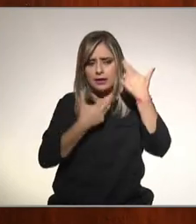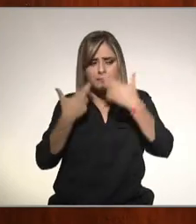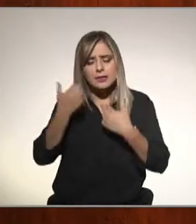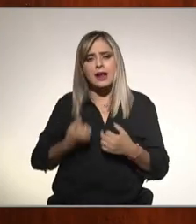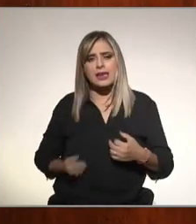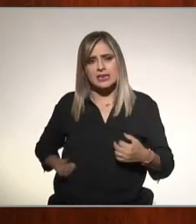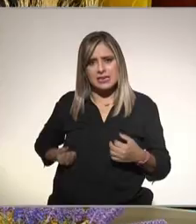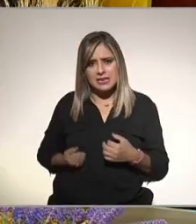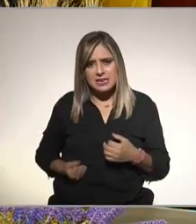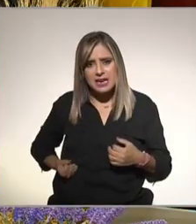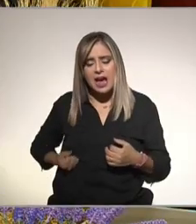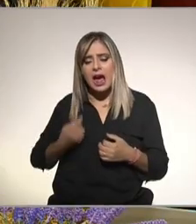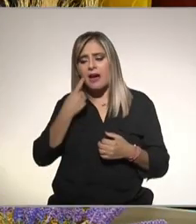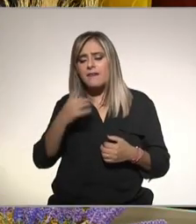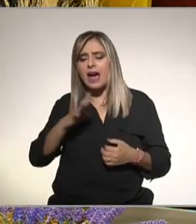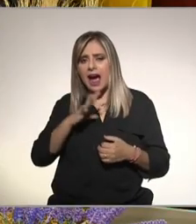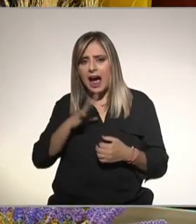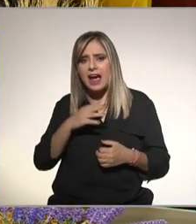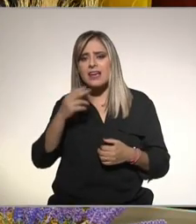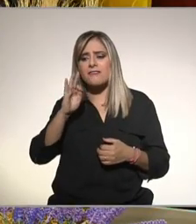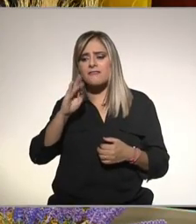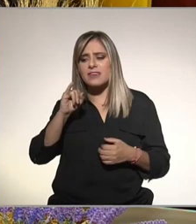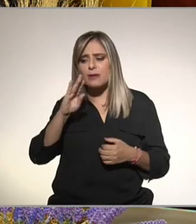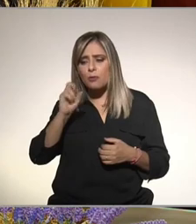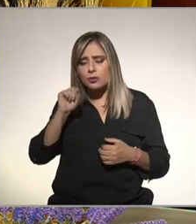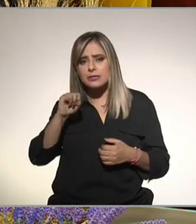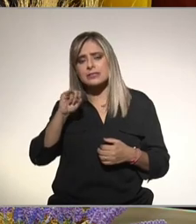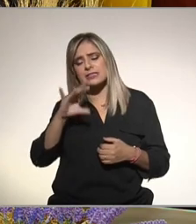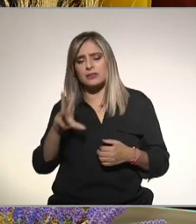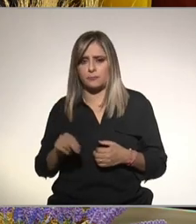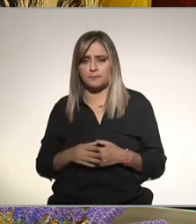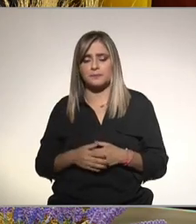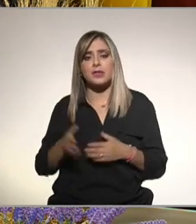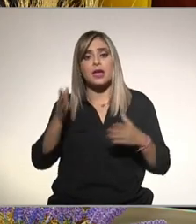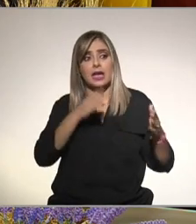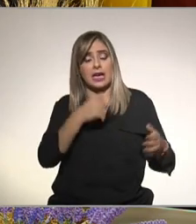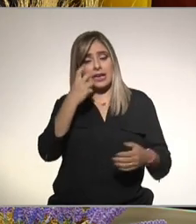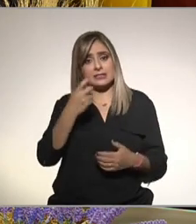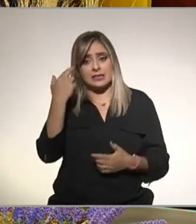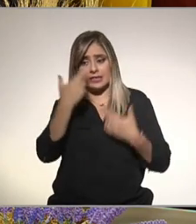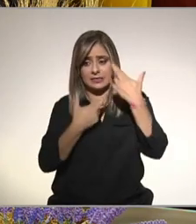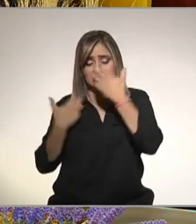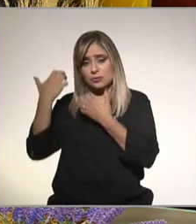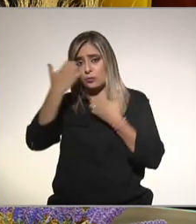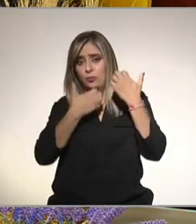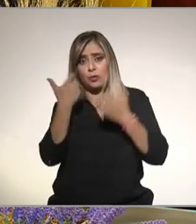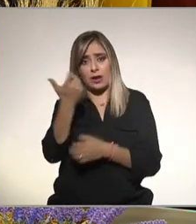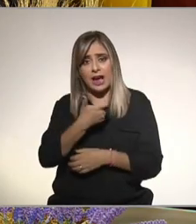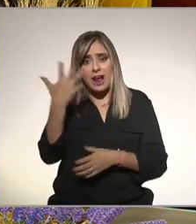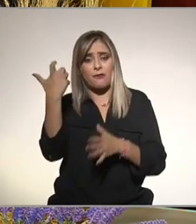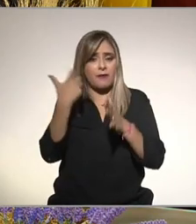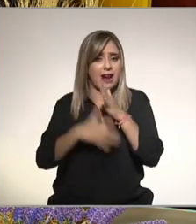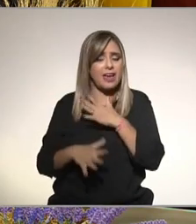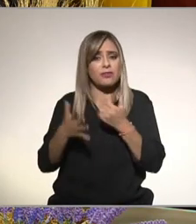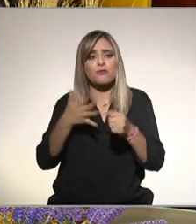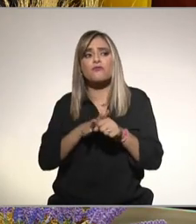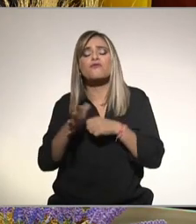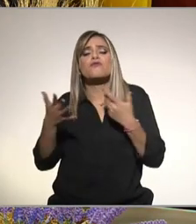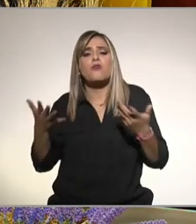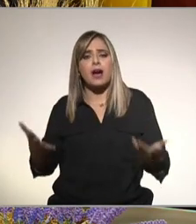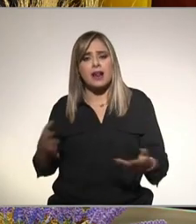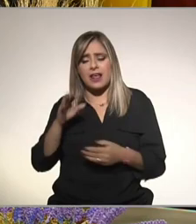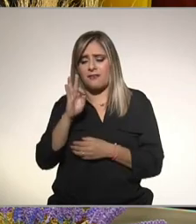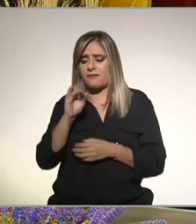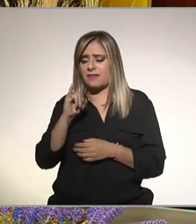para ver si hay fibrosis hepática hablemos de costos que tan accesibles son los estudios más especializados si se me pudieran decir que es un